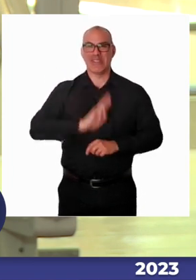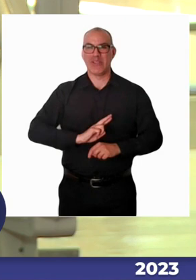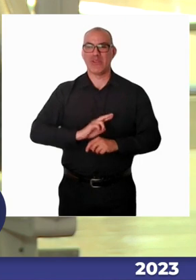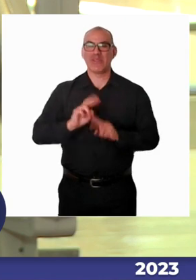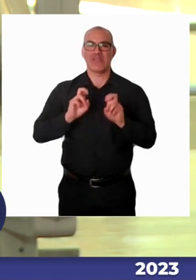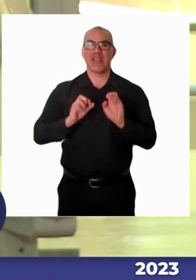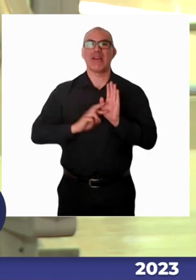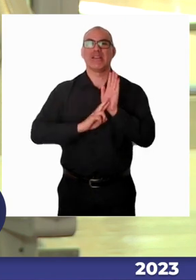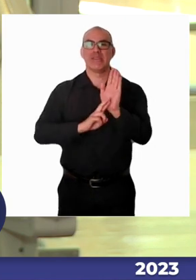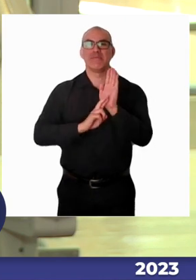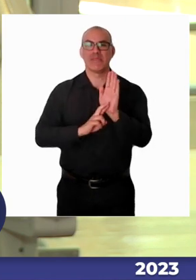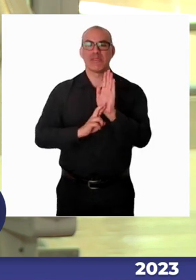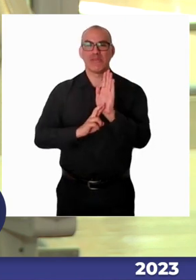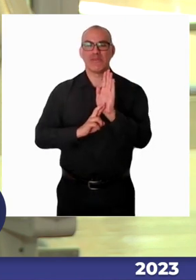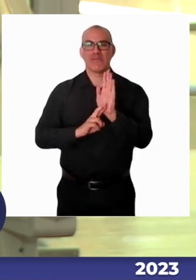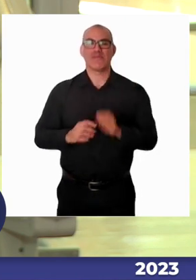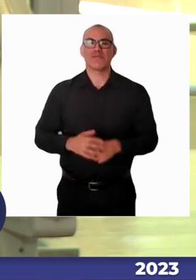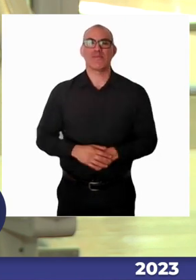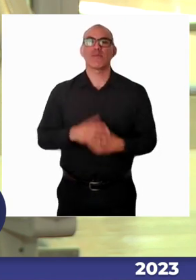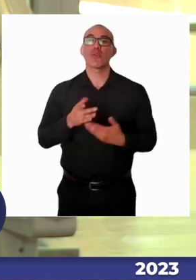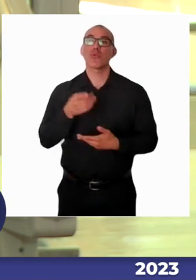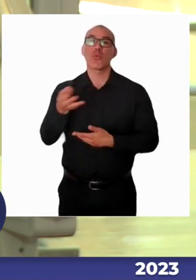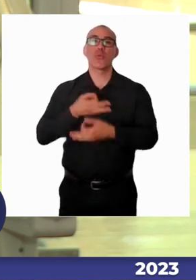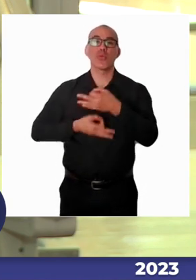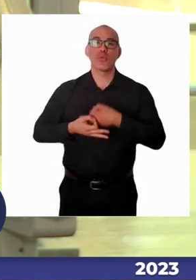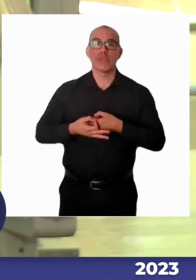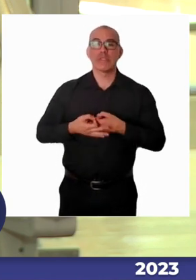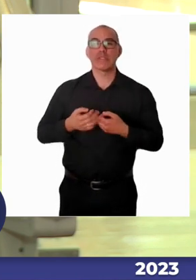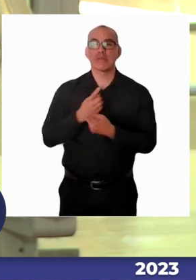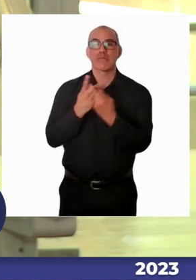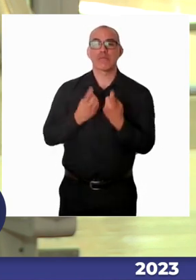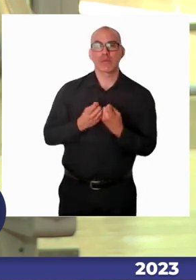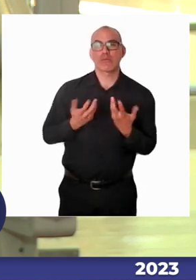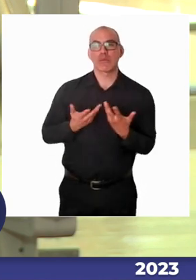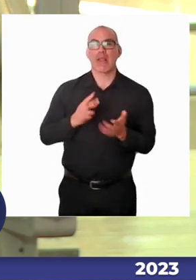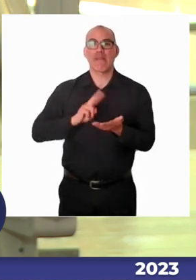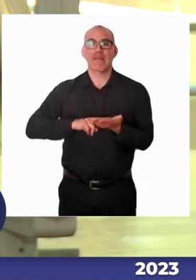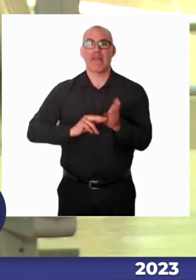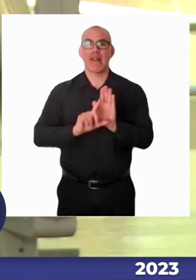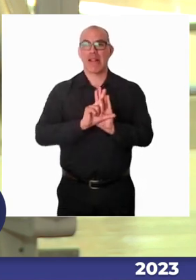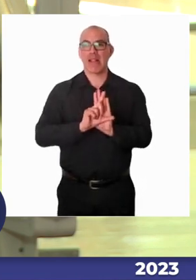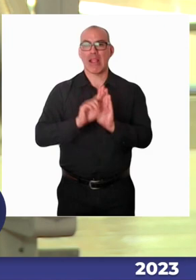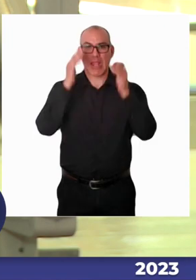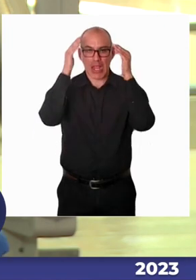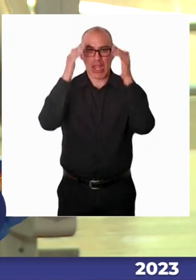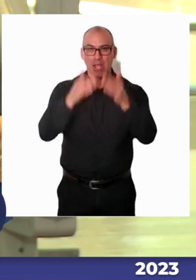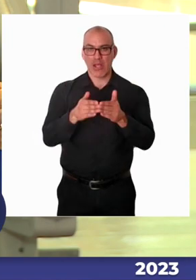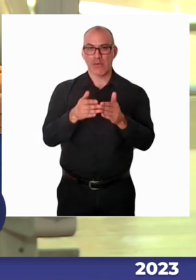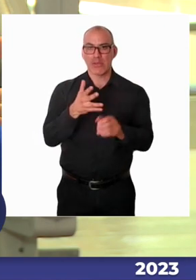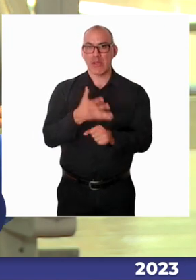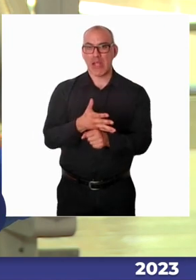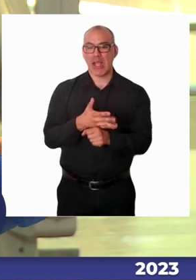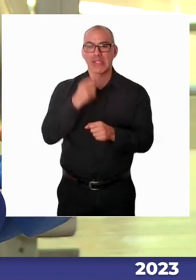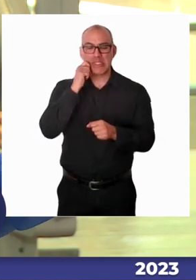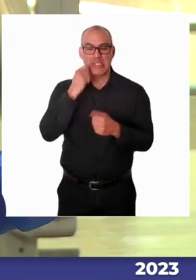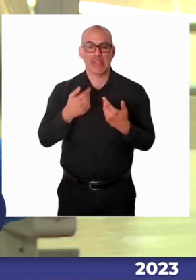visibilizarse y exigir sus derechos con dignidad. Pero así todo, teniendo una ley que también establece sanciones y